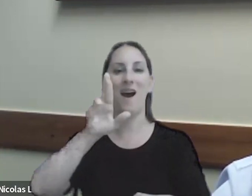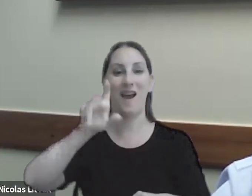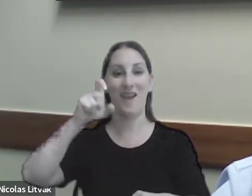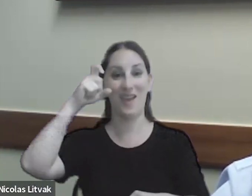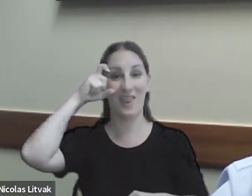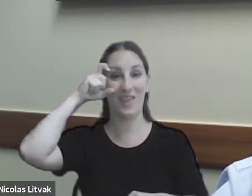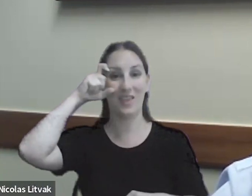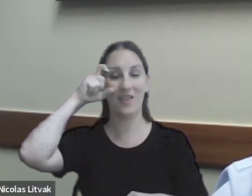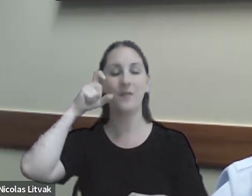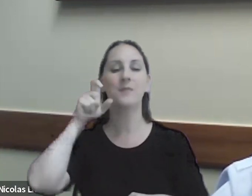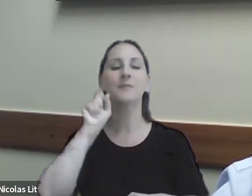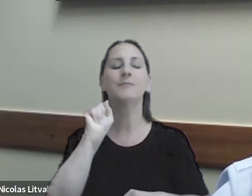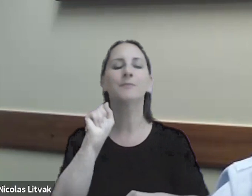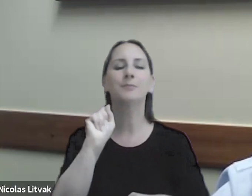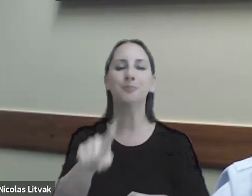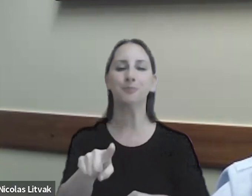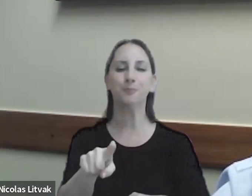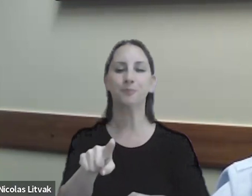sus